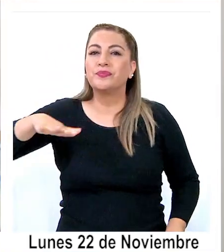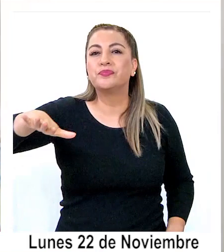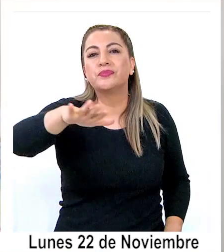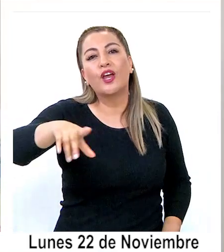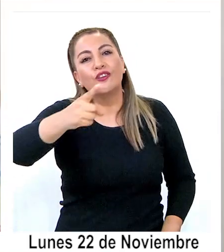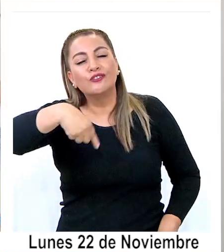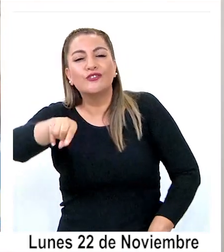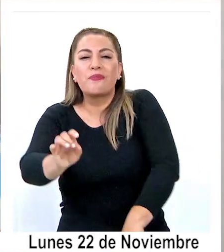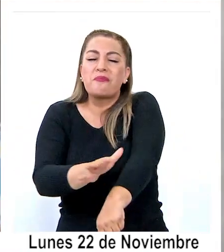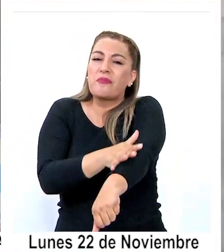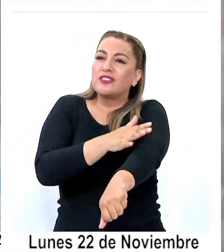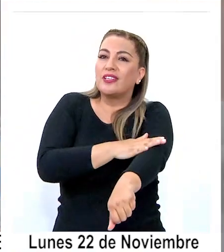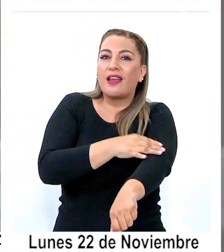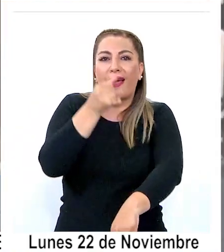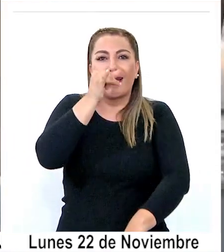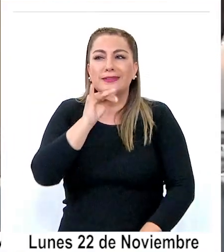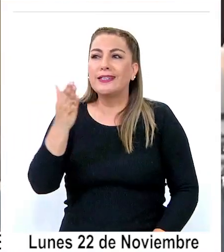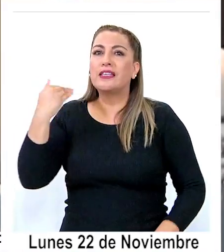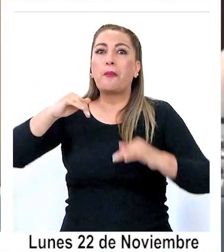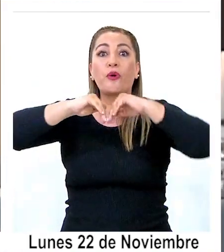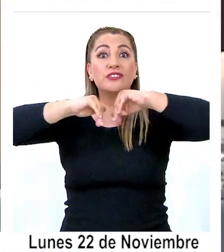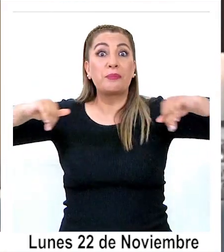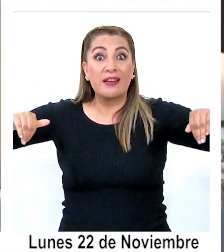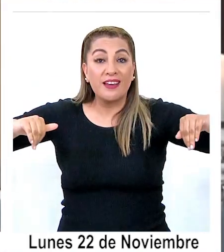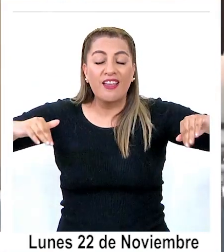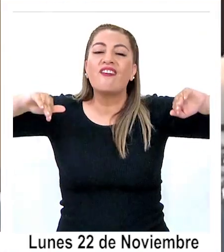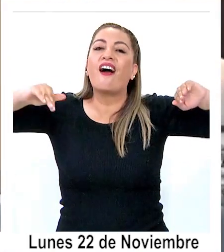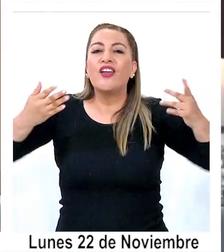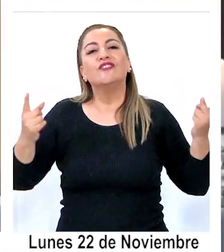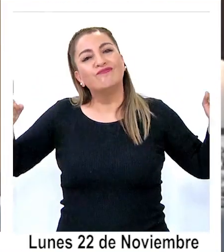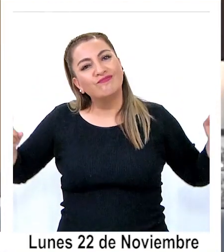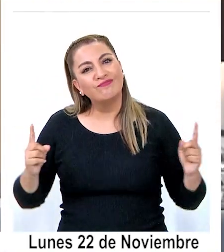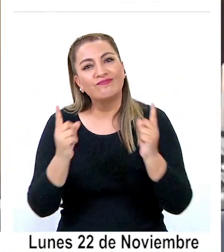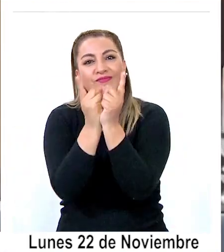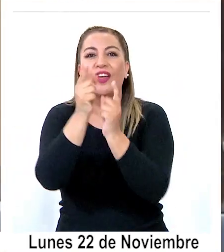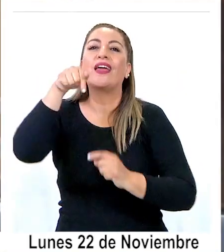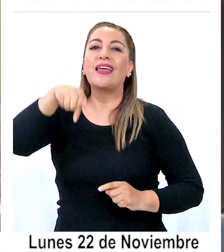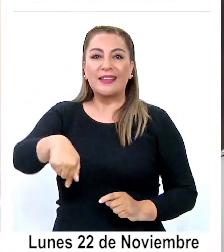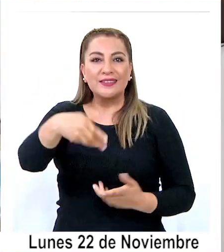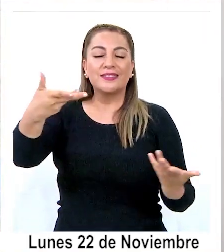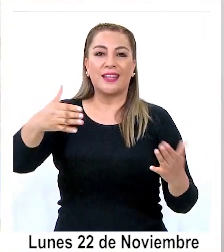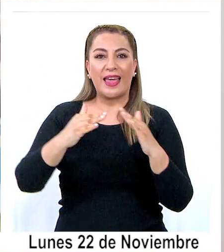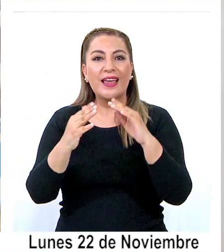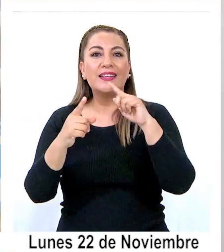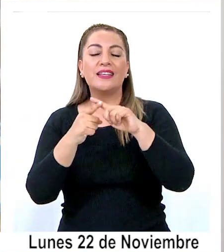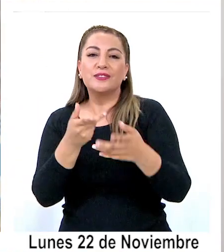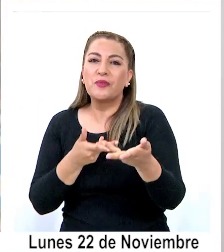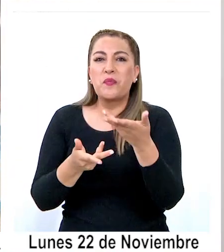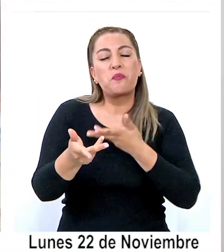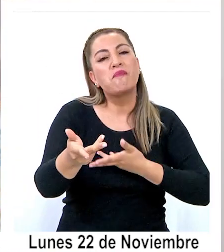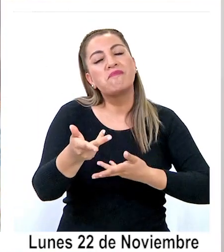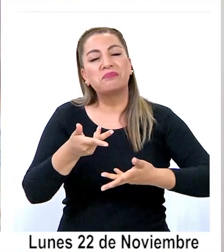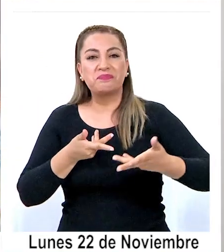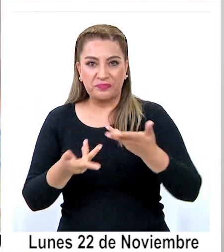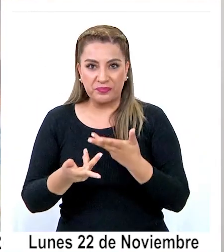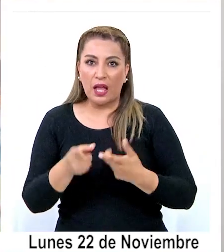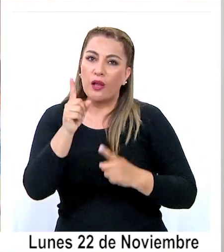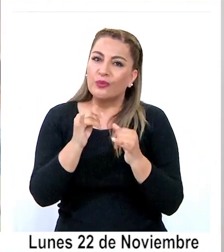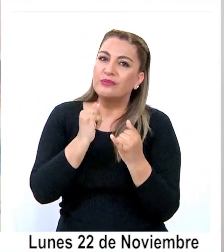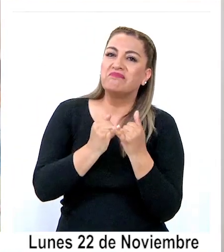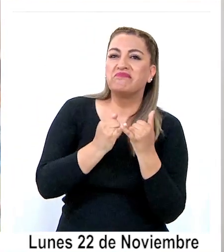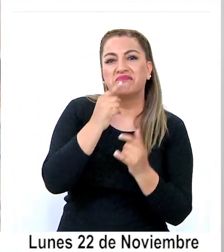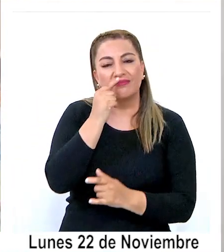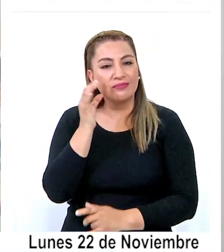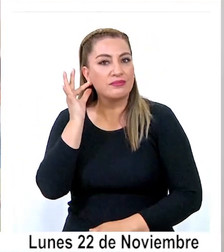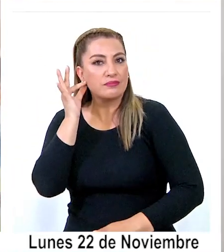emoción. Después de haber estado mucho tiempo separado, poder reencontrarnos en este espacio, compartir con amigos,